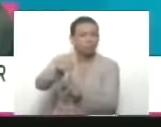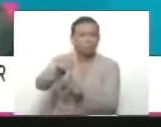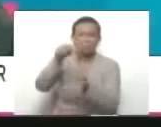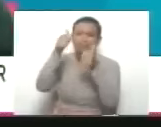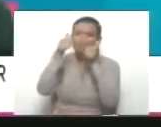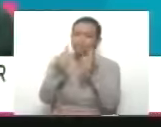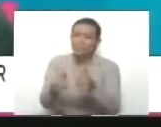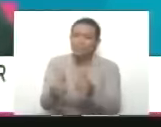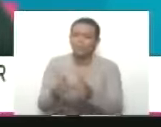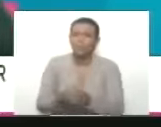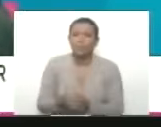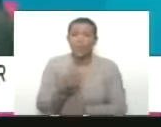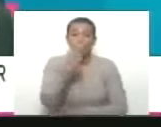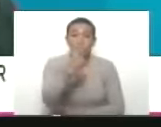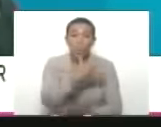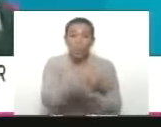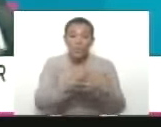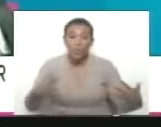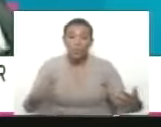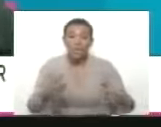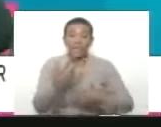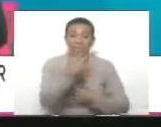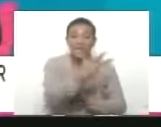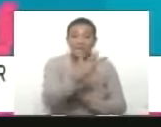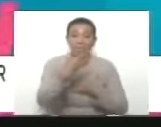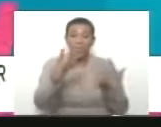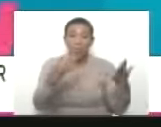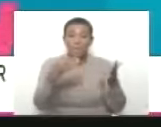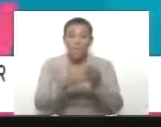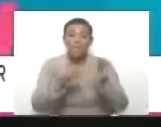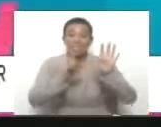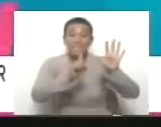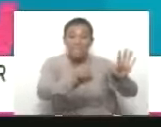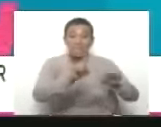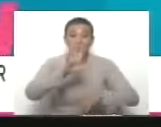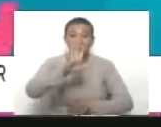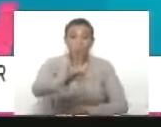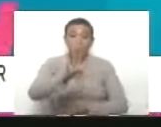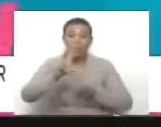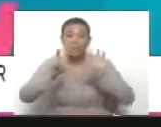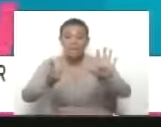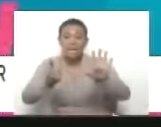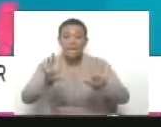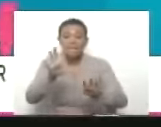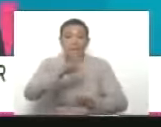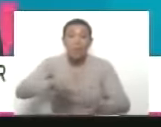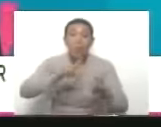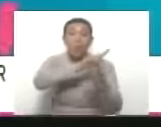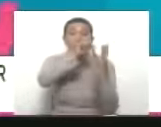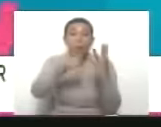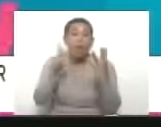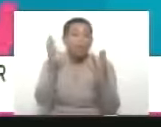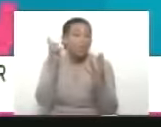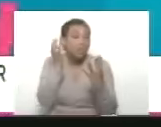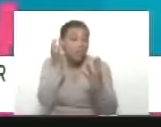arrancamos bien con 2 millones 239 mil 657 mujeres en 4 días